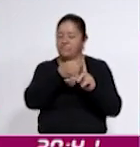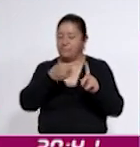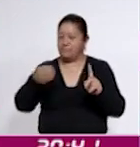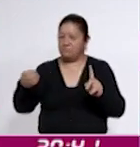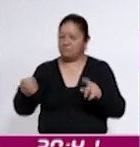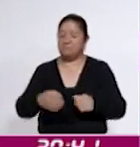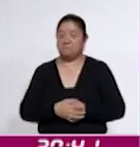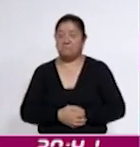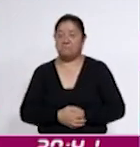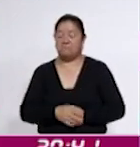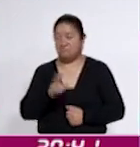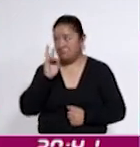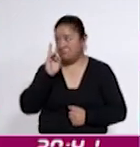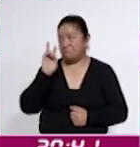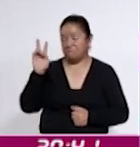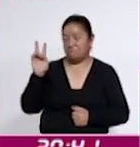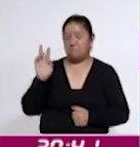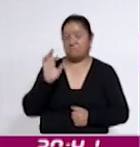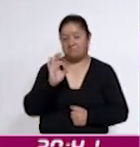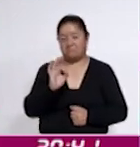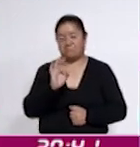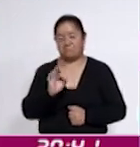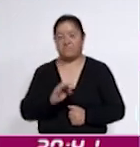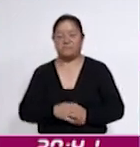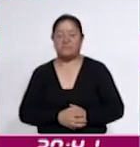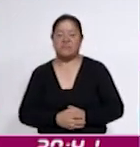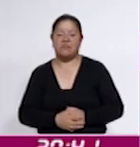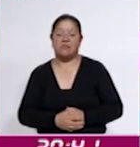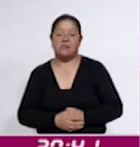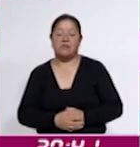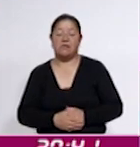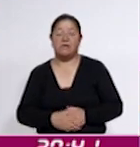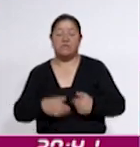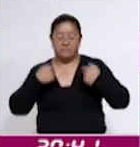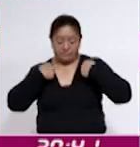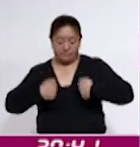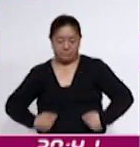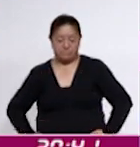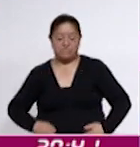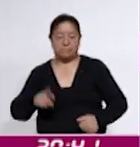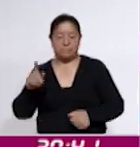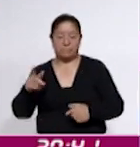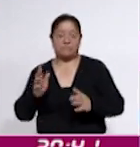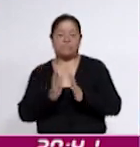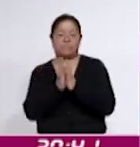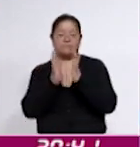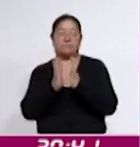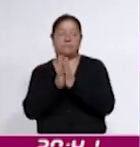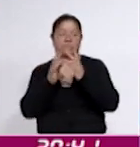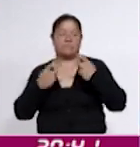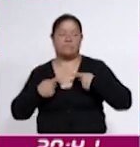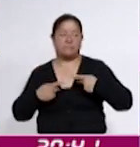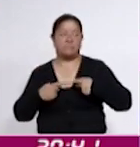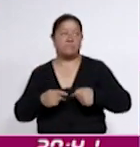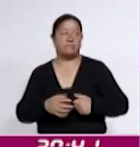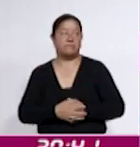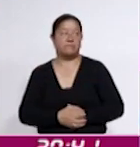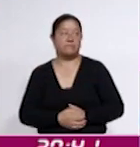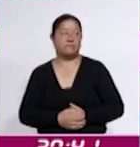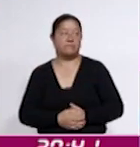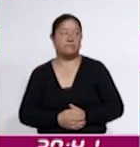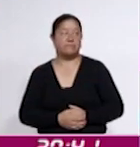salta a la vista en la presencia corpórea de estos participantes, y bueno, tanto